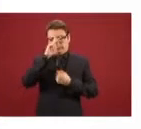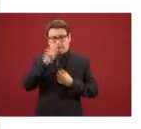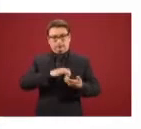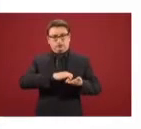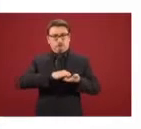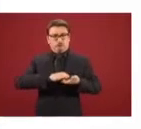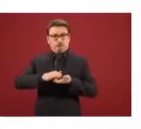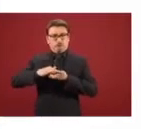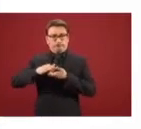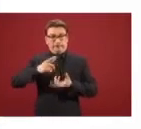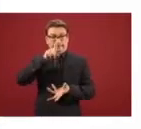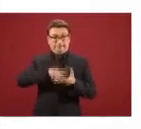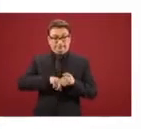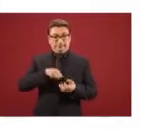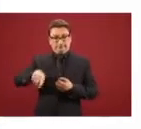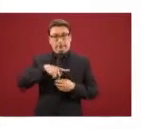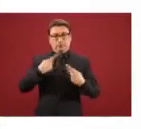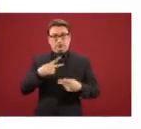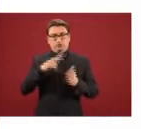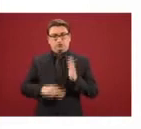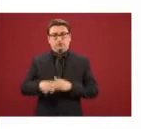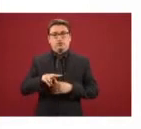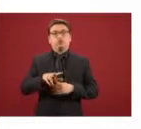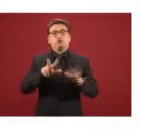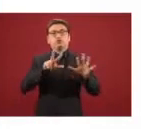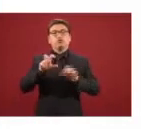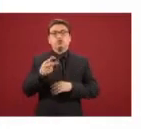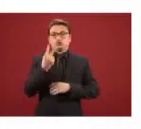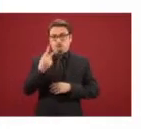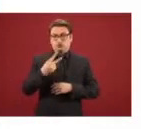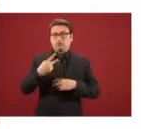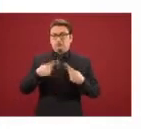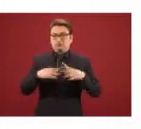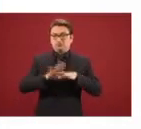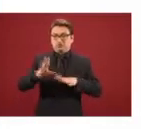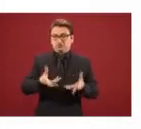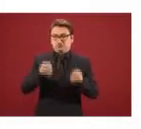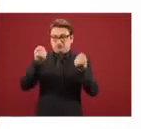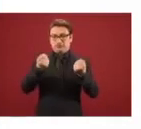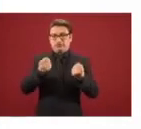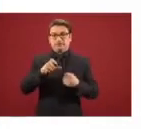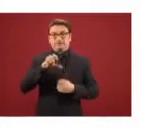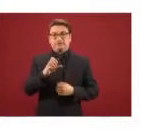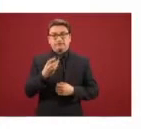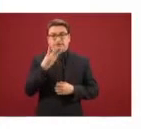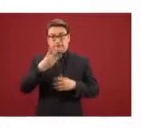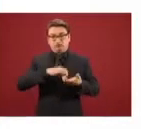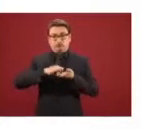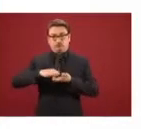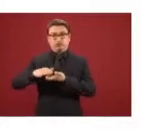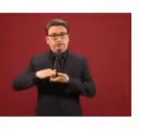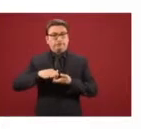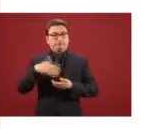rescatados dos mil 802 migrantes en 63 tractocamiones. Y lo